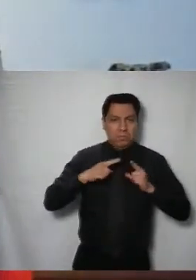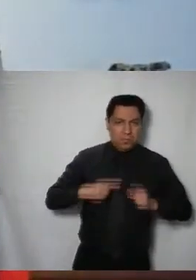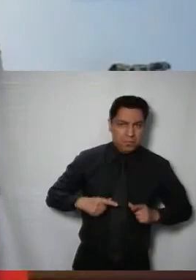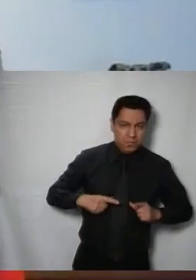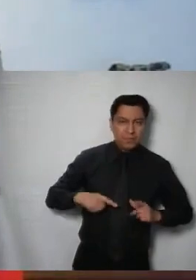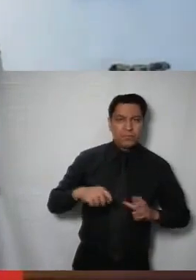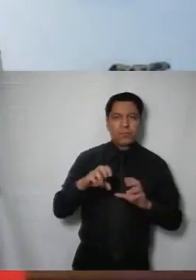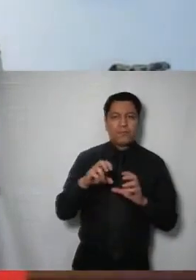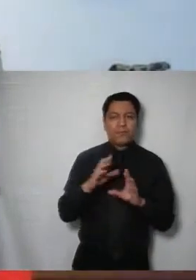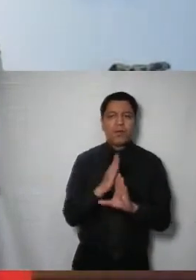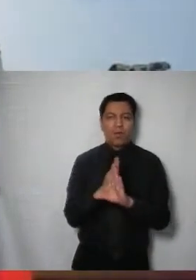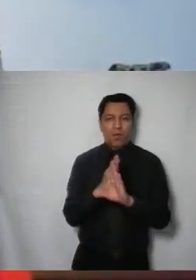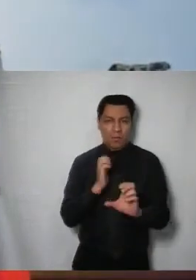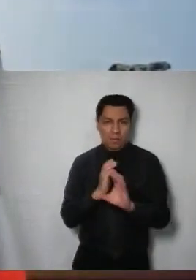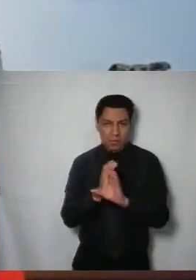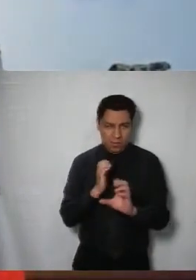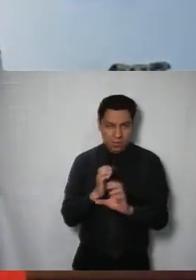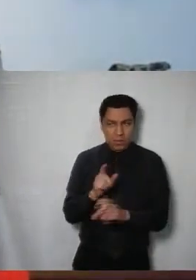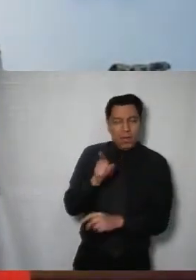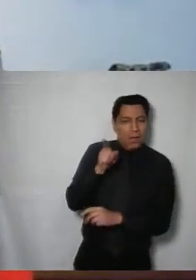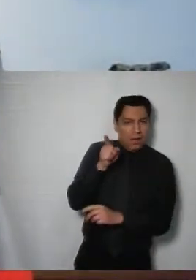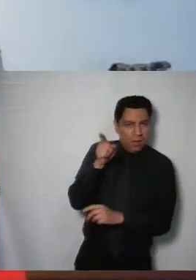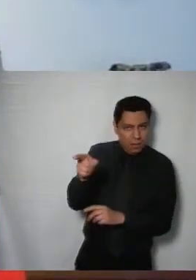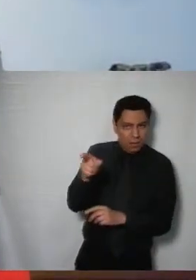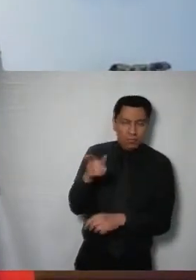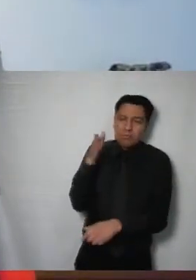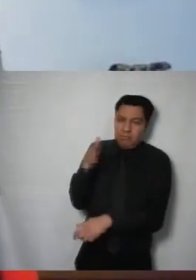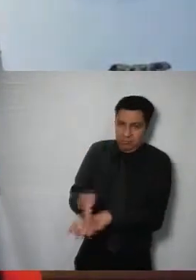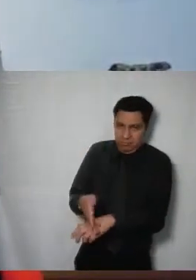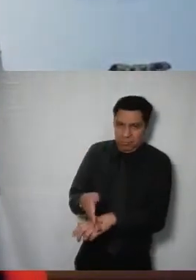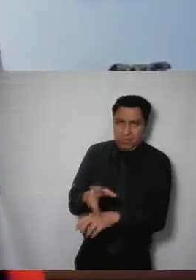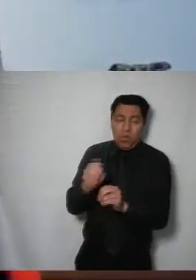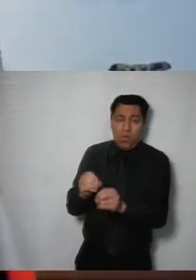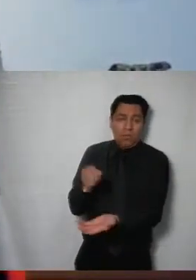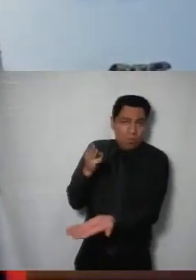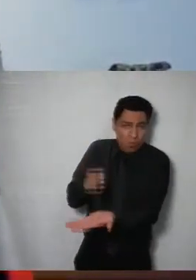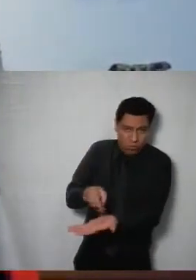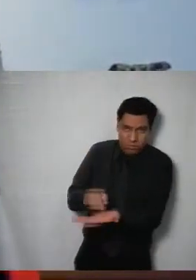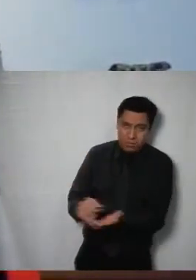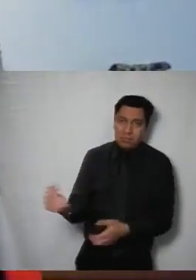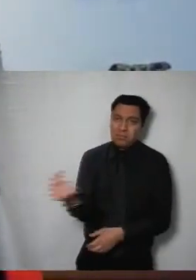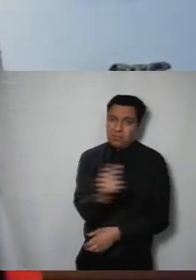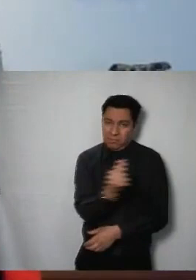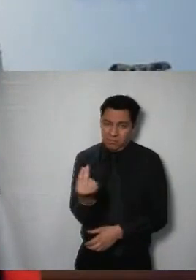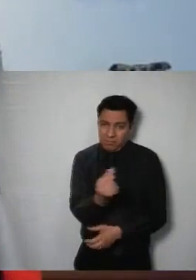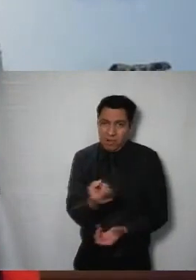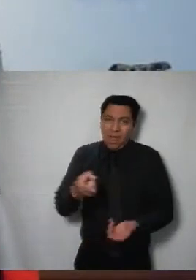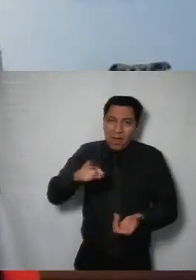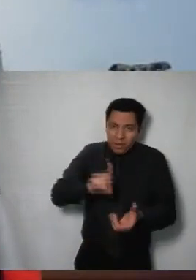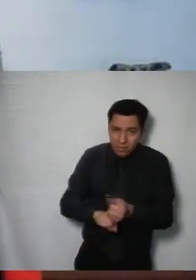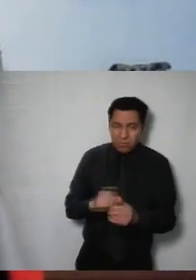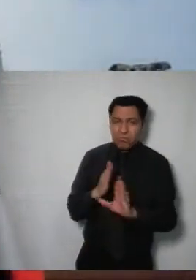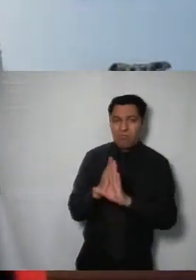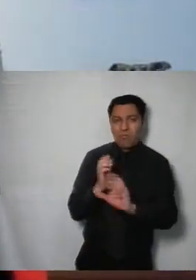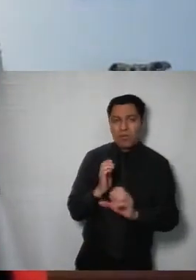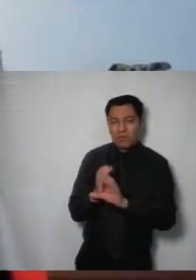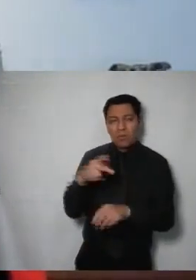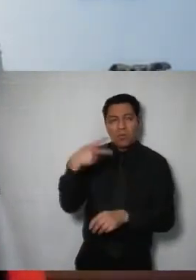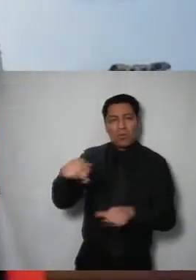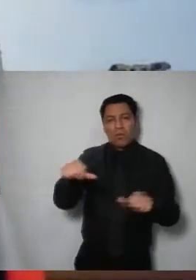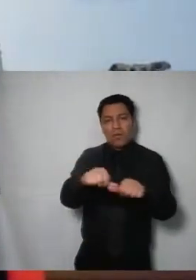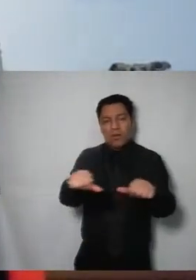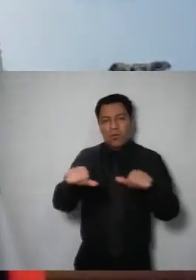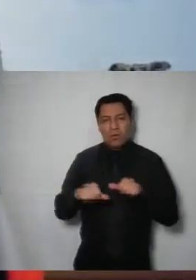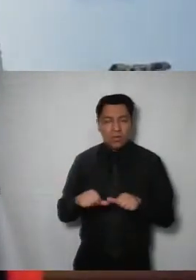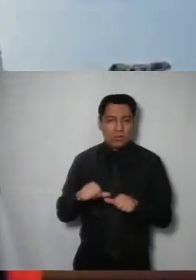Metrobús no hizo bien en responder fuera de tiempo y esto tendría que ser observado ante el órgano interno de control del propio Metrobús en fin